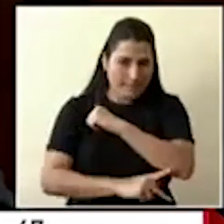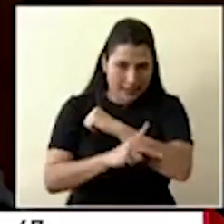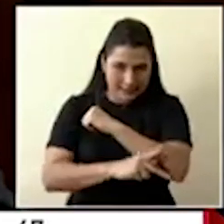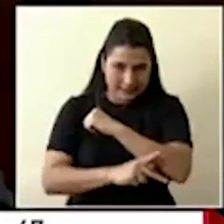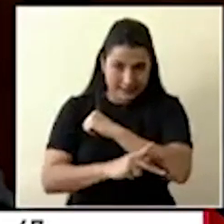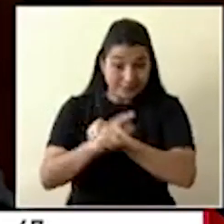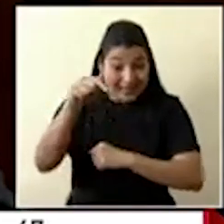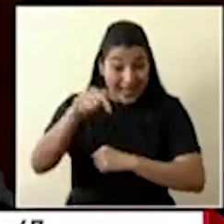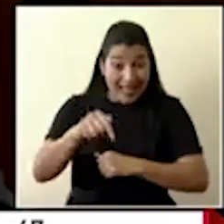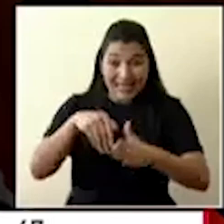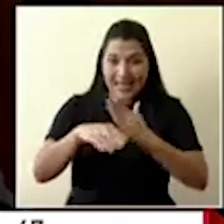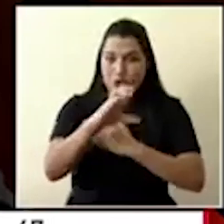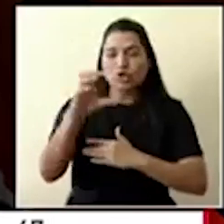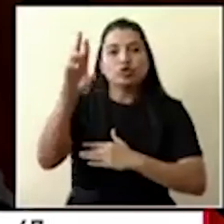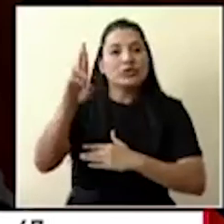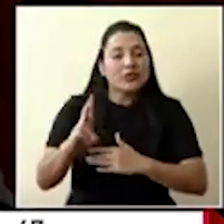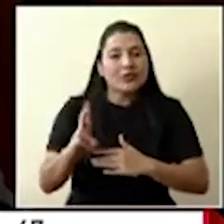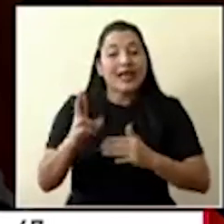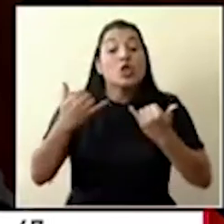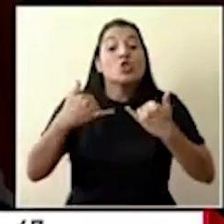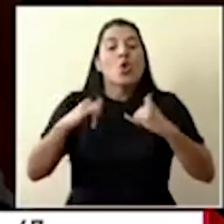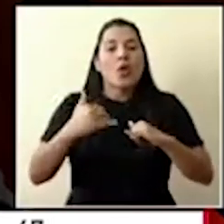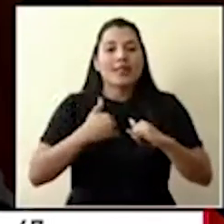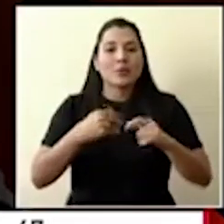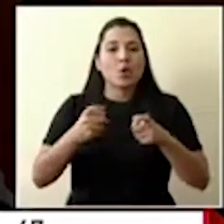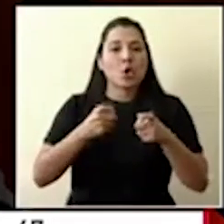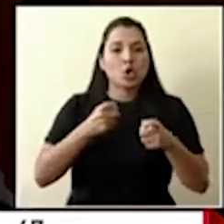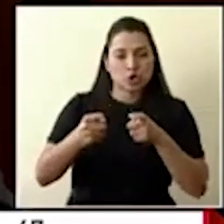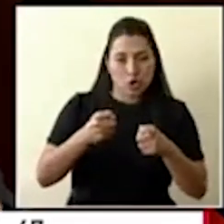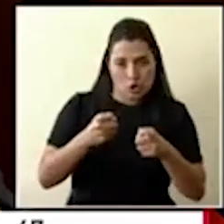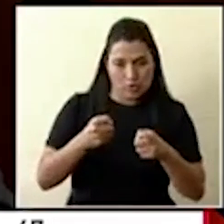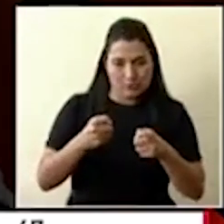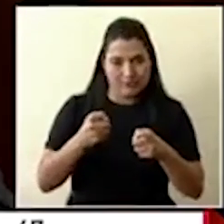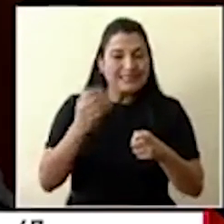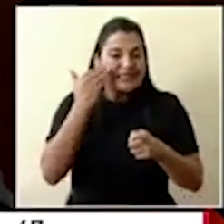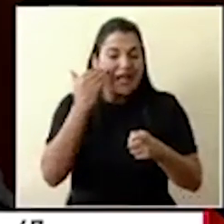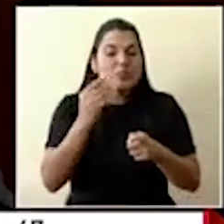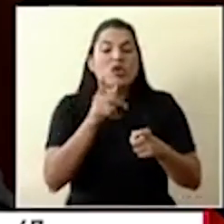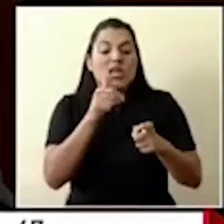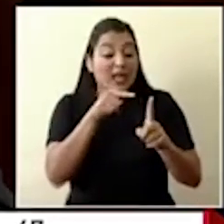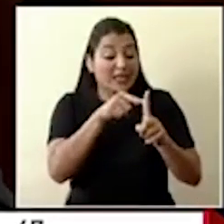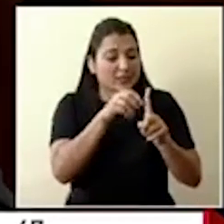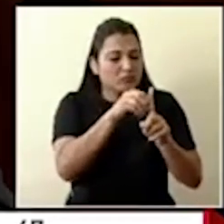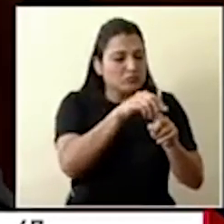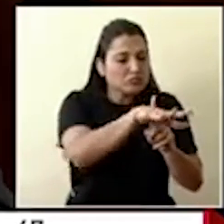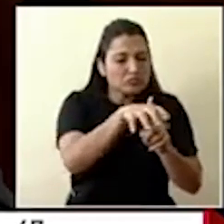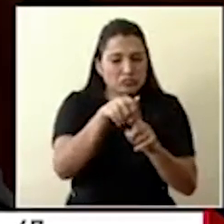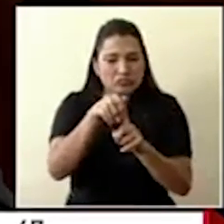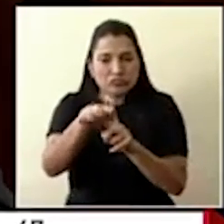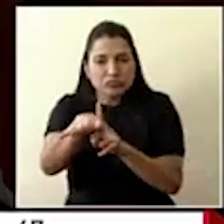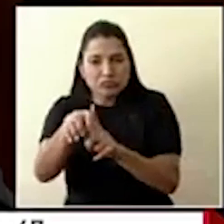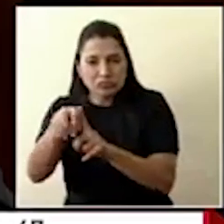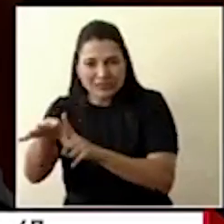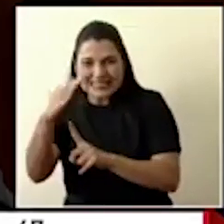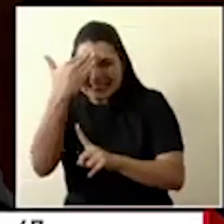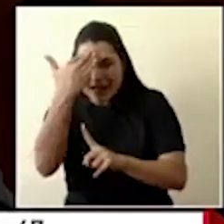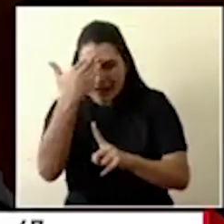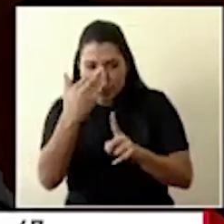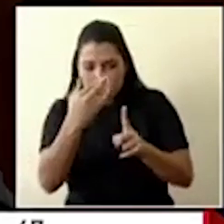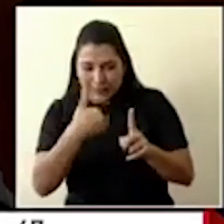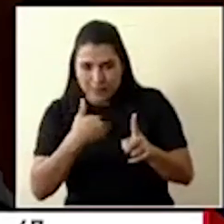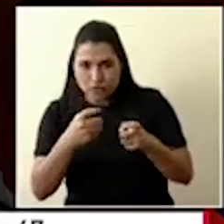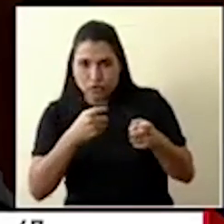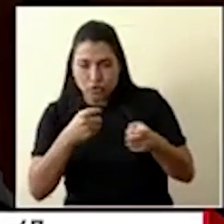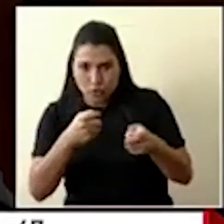transmisión comunitaria y no lo hemos, indico, evidenciado por diferentes parámetros que se siguen no corresponde hacer un